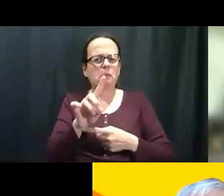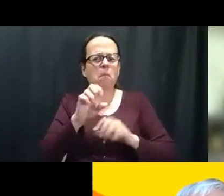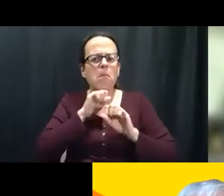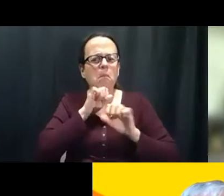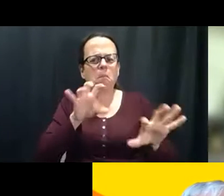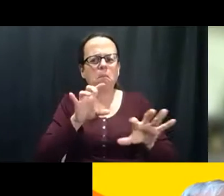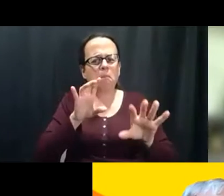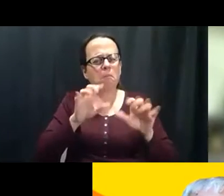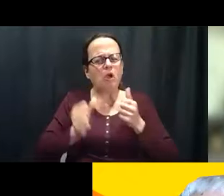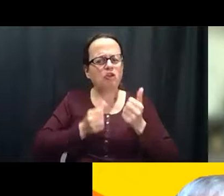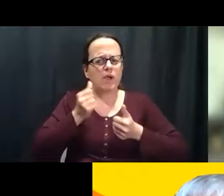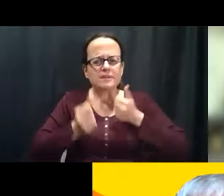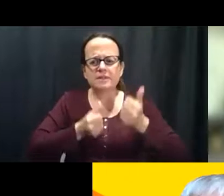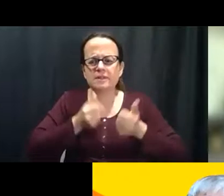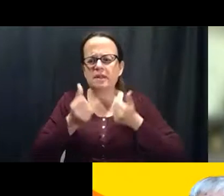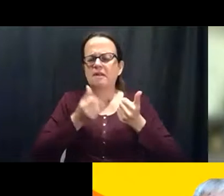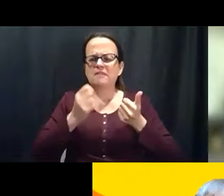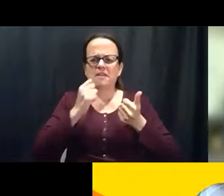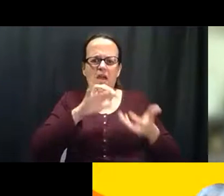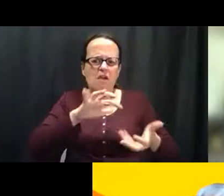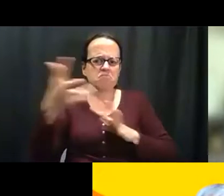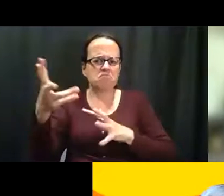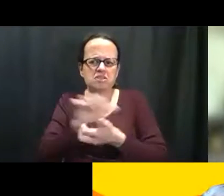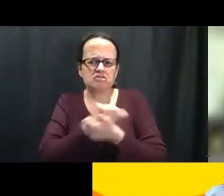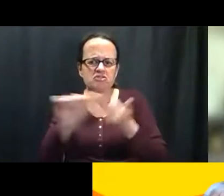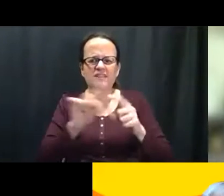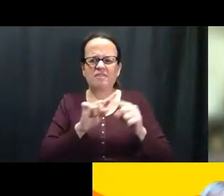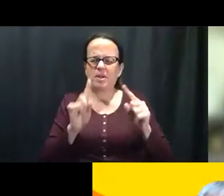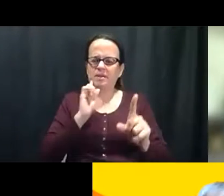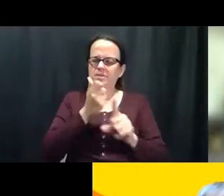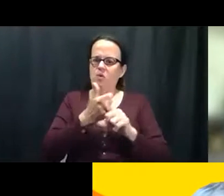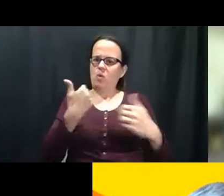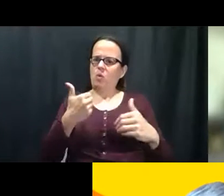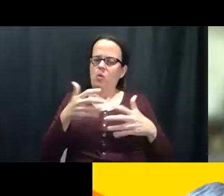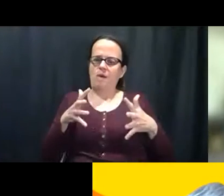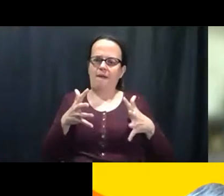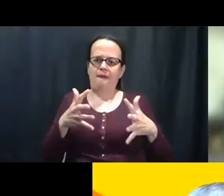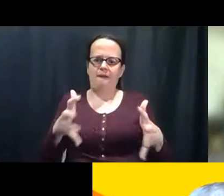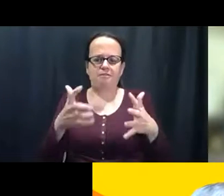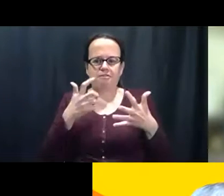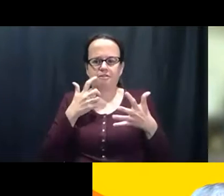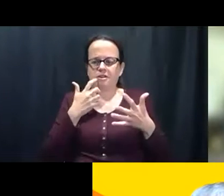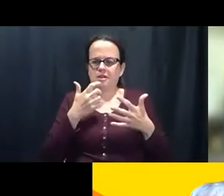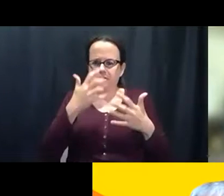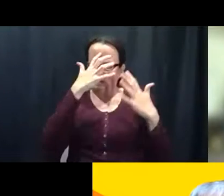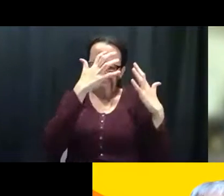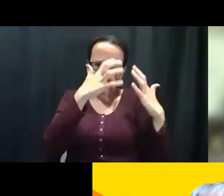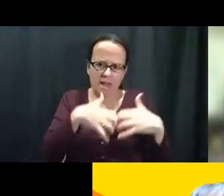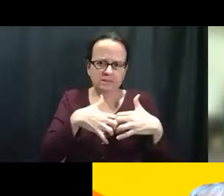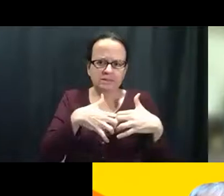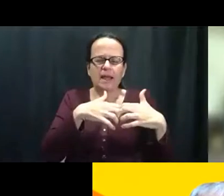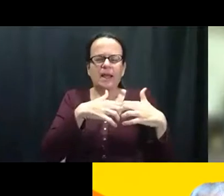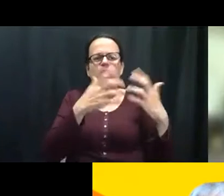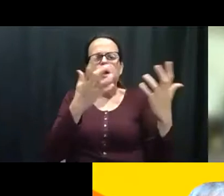eh, profesional. El David no es agresivo ni destructivo, pero era muy ansioso y